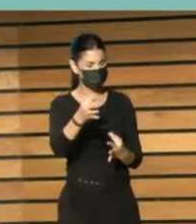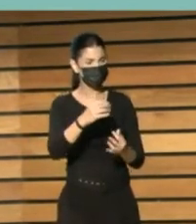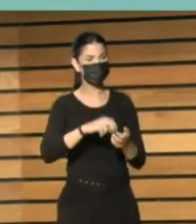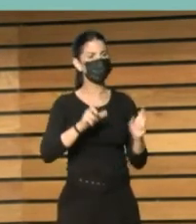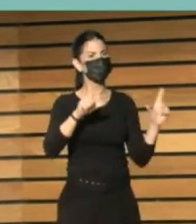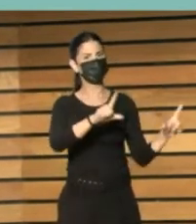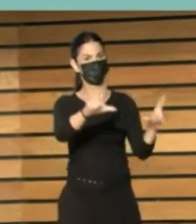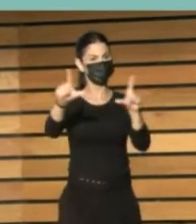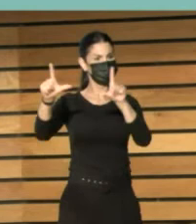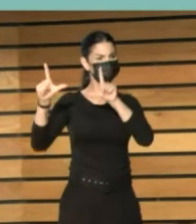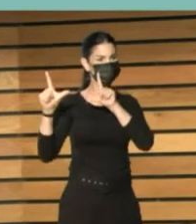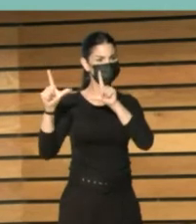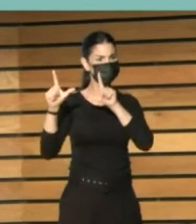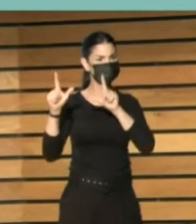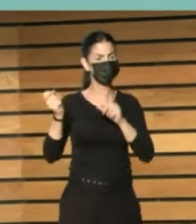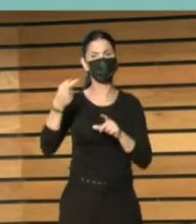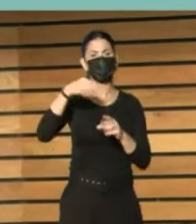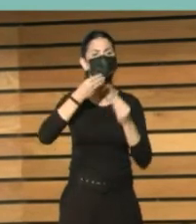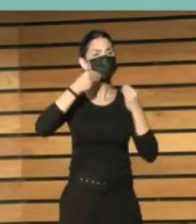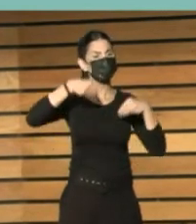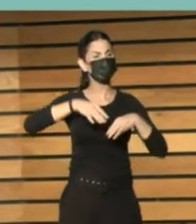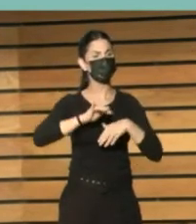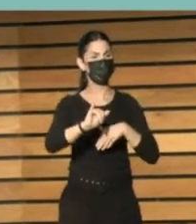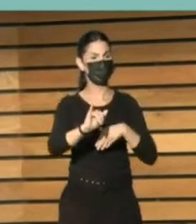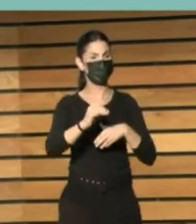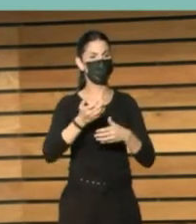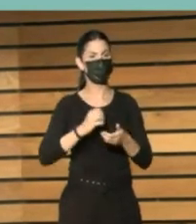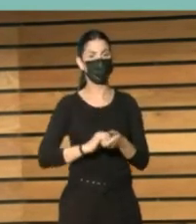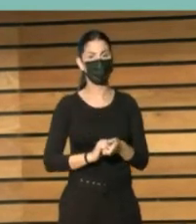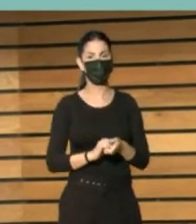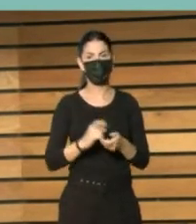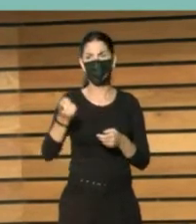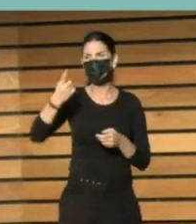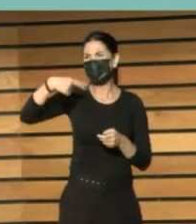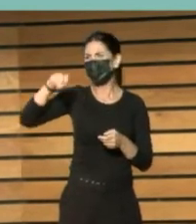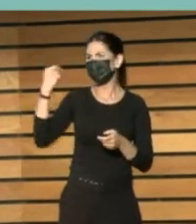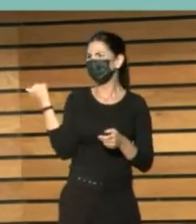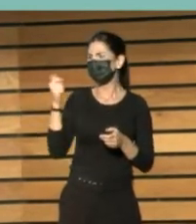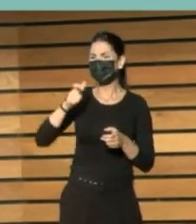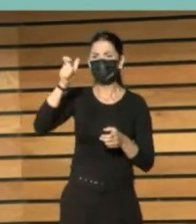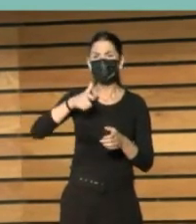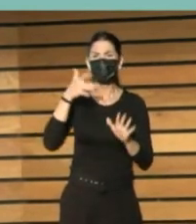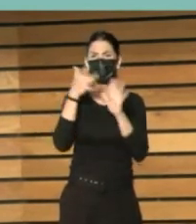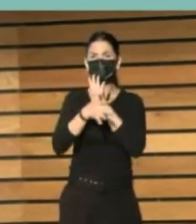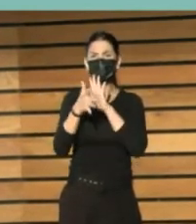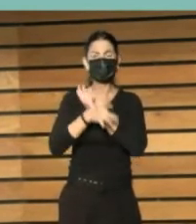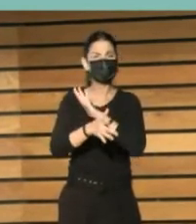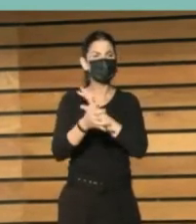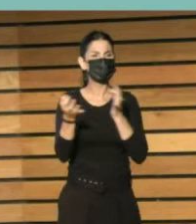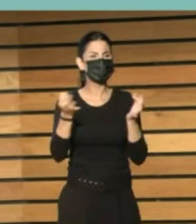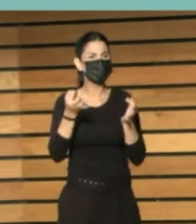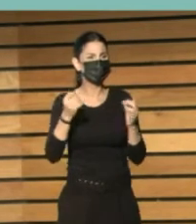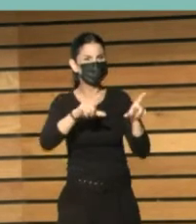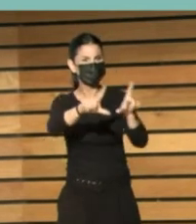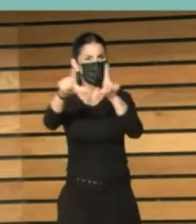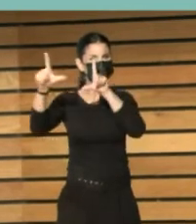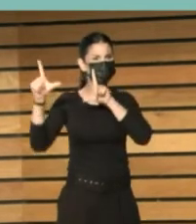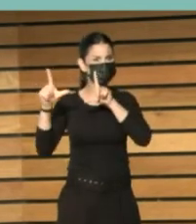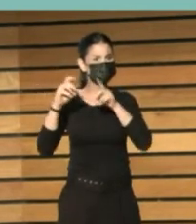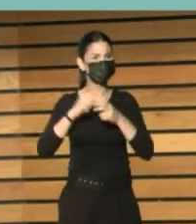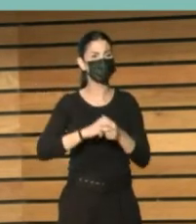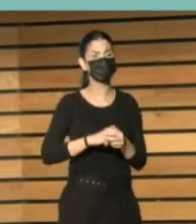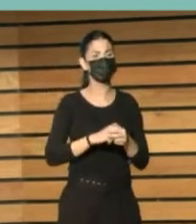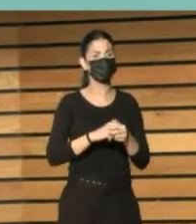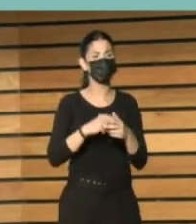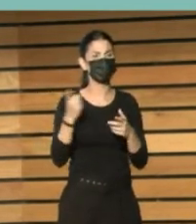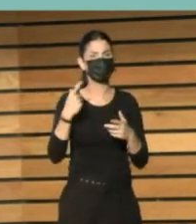imágenes tienen un relato. Yo me he preguntado muchas veces de qué habla esta gente que está en el cartel en Logroño. ¿Qué se dicen a la